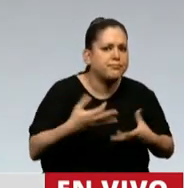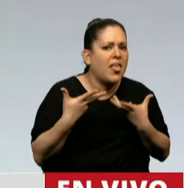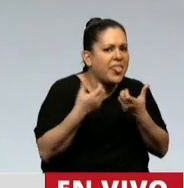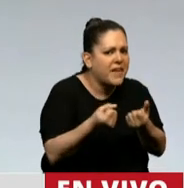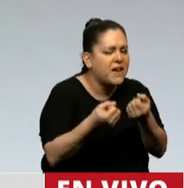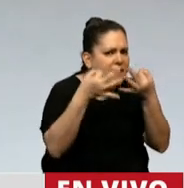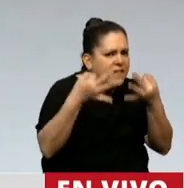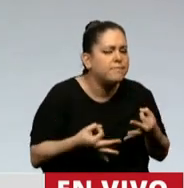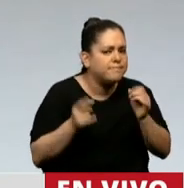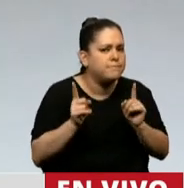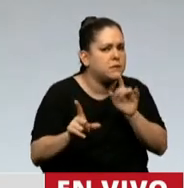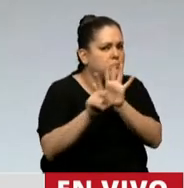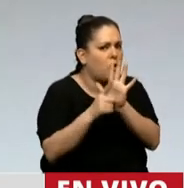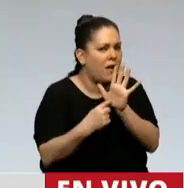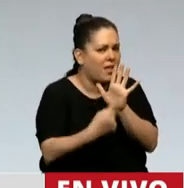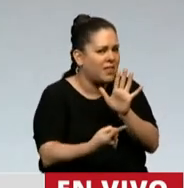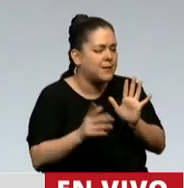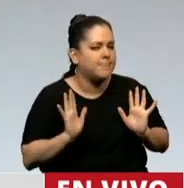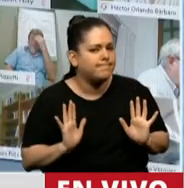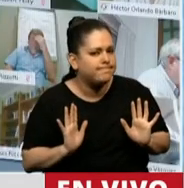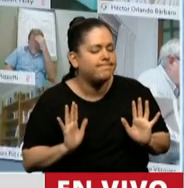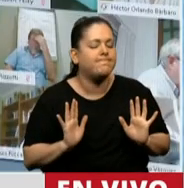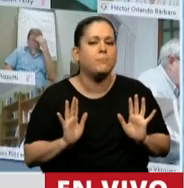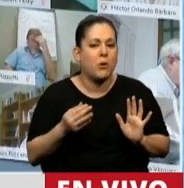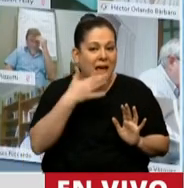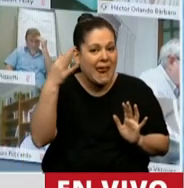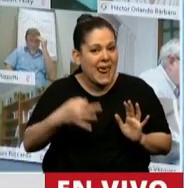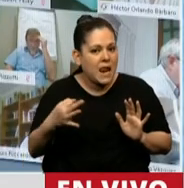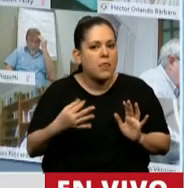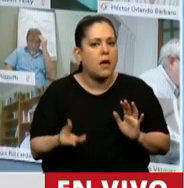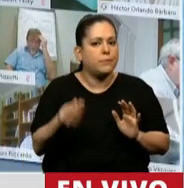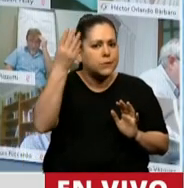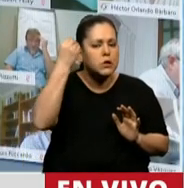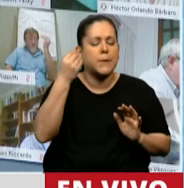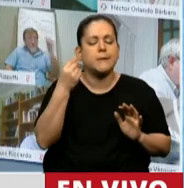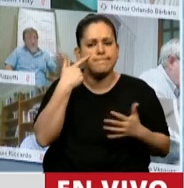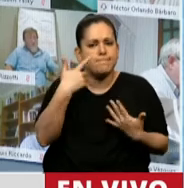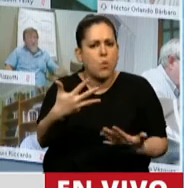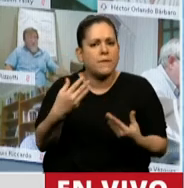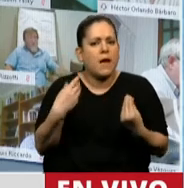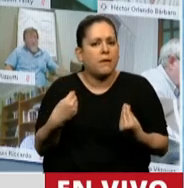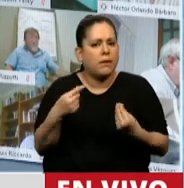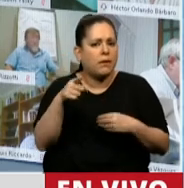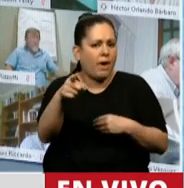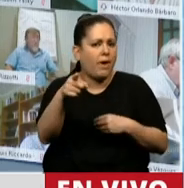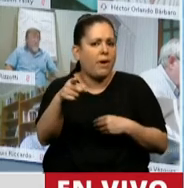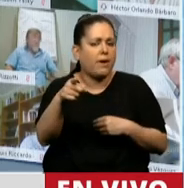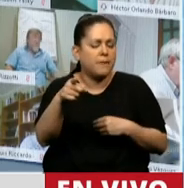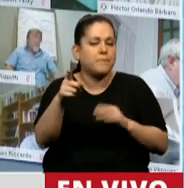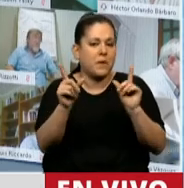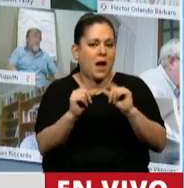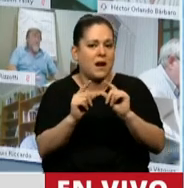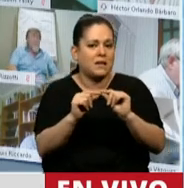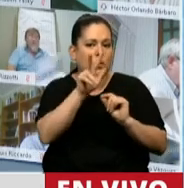cual la ley hoy lo establece. Porque la realidad ha demostrado que a pesar de la garantía de acceso que ya ha escrito, que lo dice el